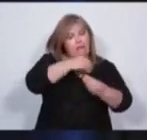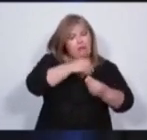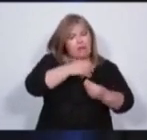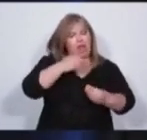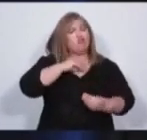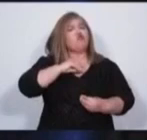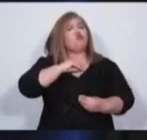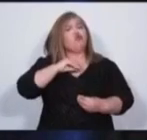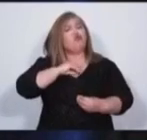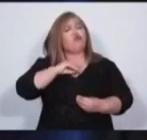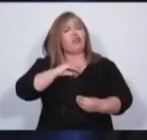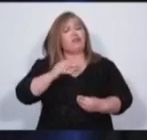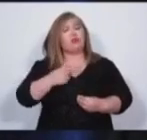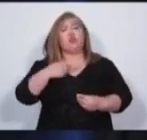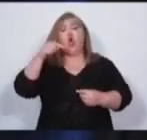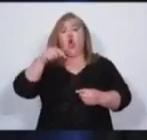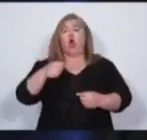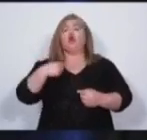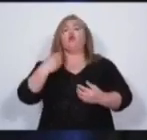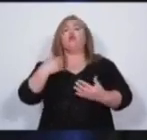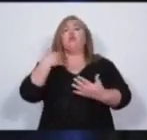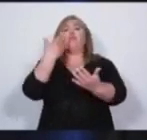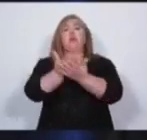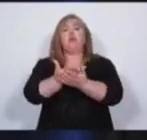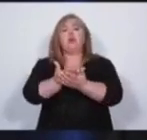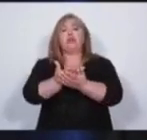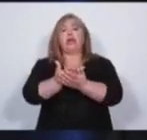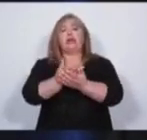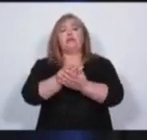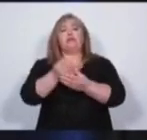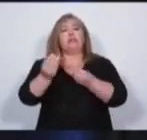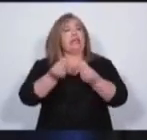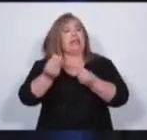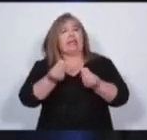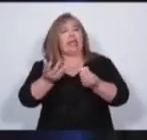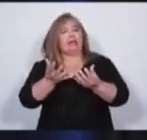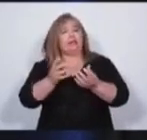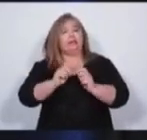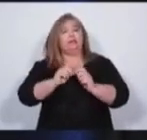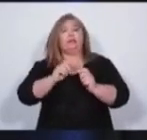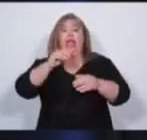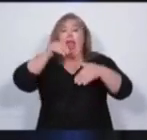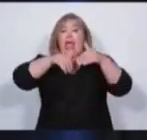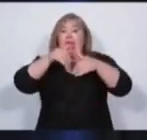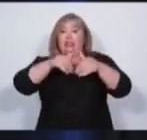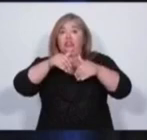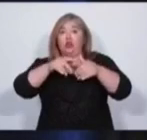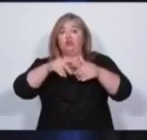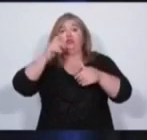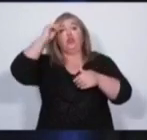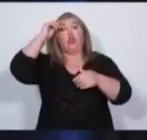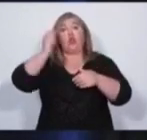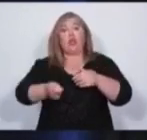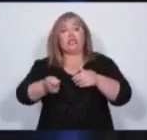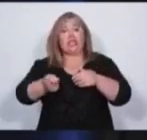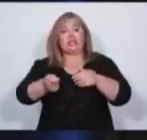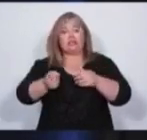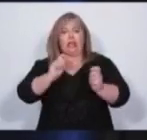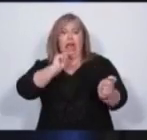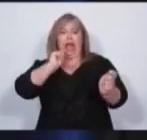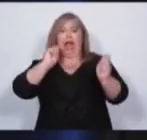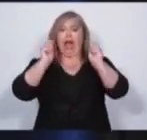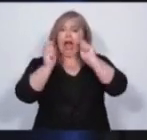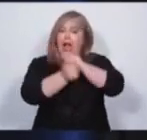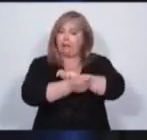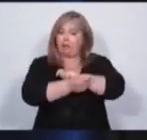lo que nosotros queremos proponer es un cambio en la elección de los jueces. Esa elección de los jueces